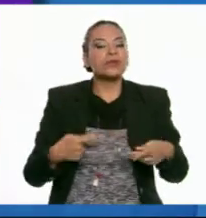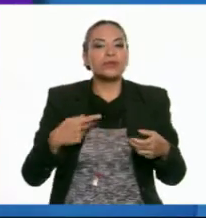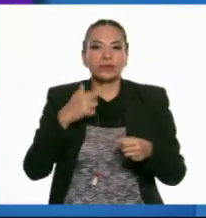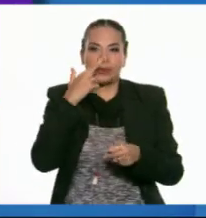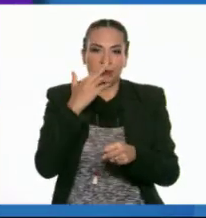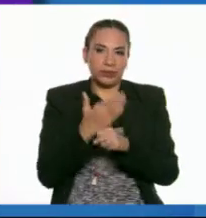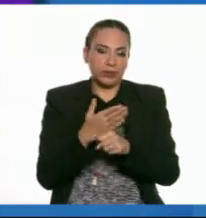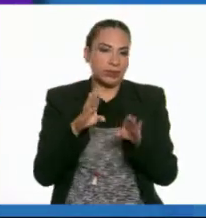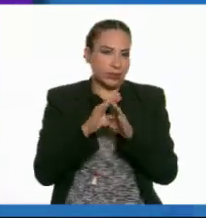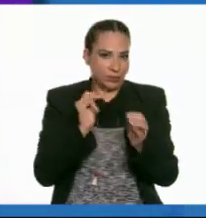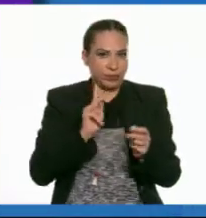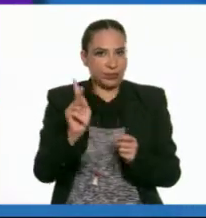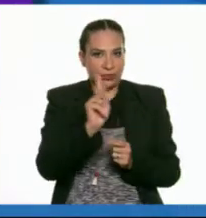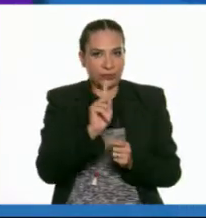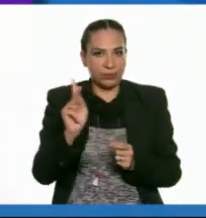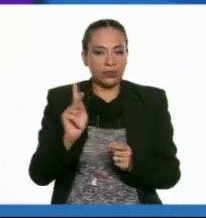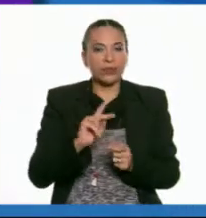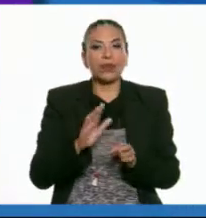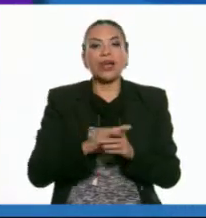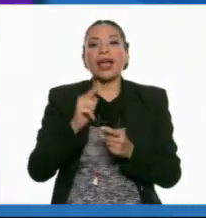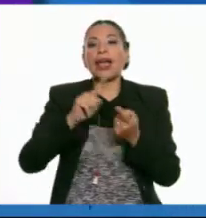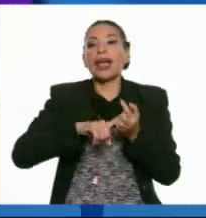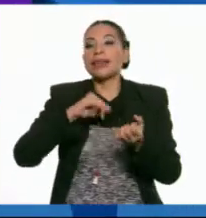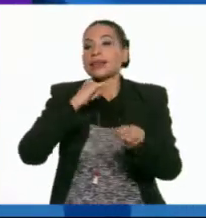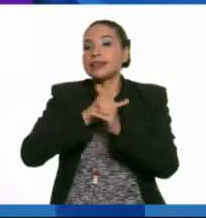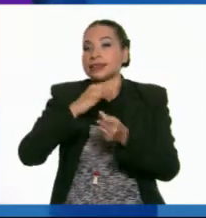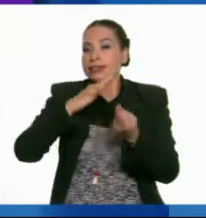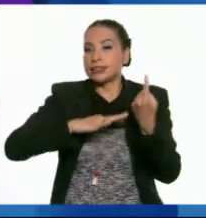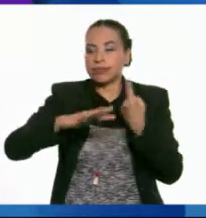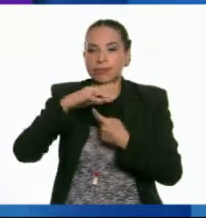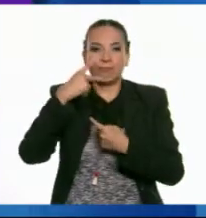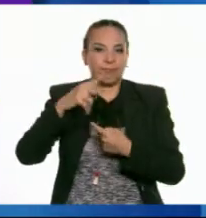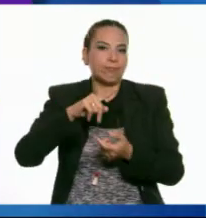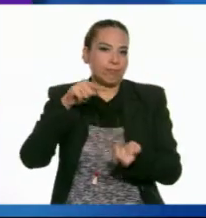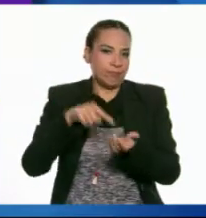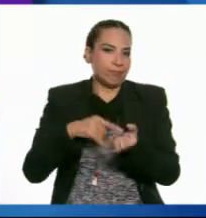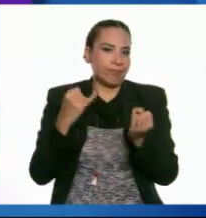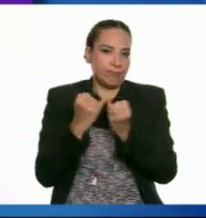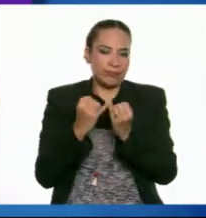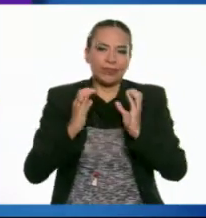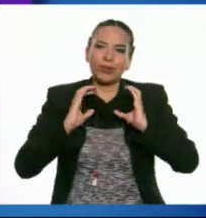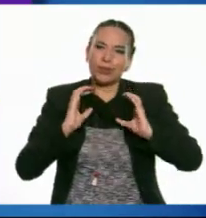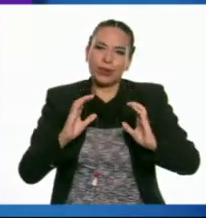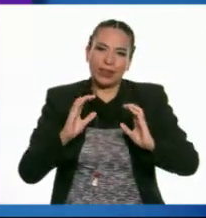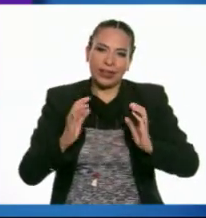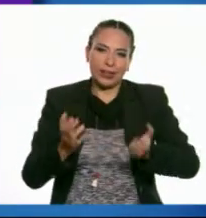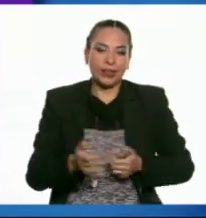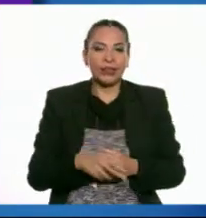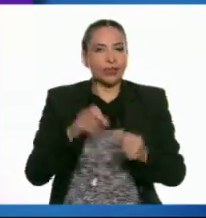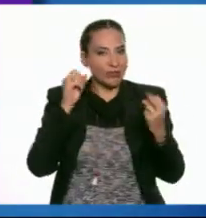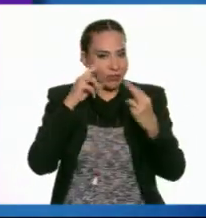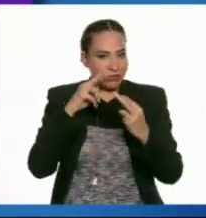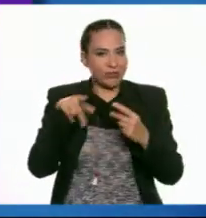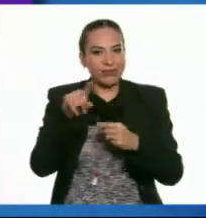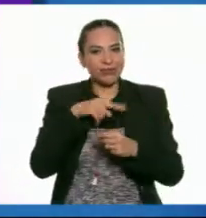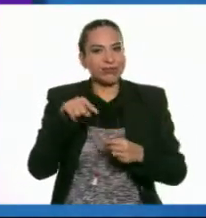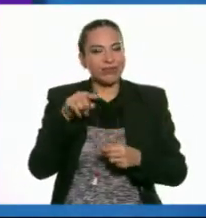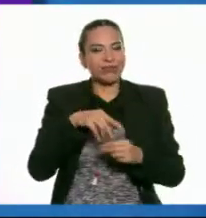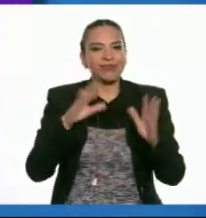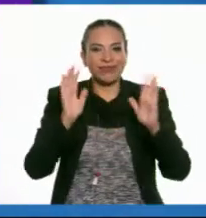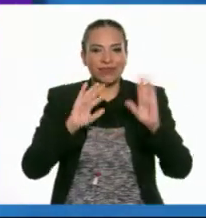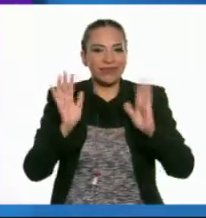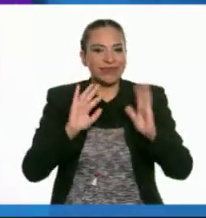responsables como tú. El ciberespacio también es tu espacio. ¡Cuídate! Nos vemos, chicas y chicos.